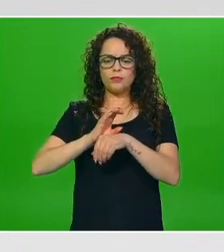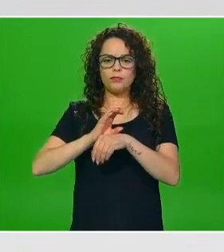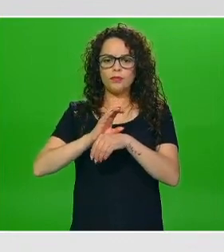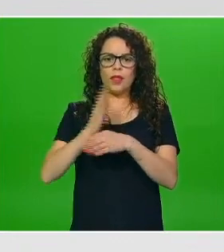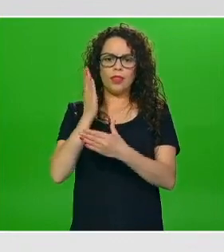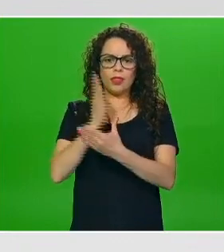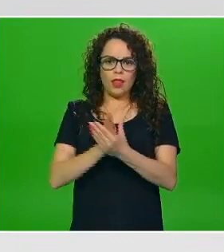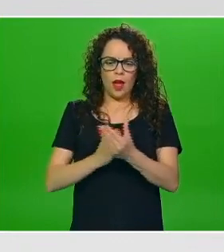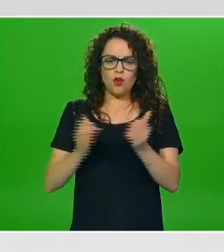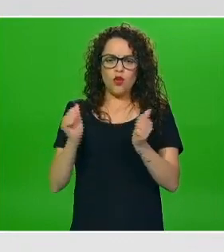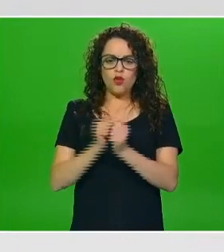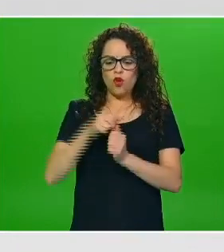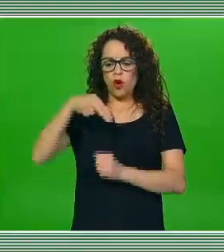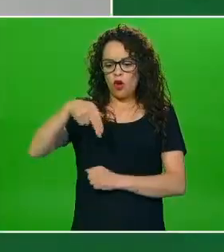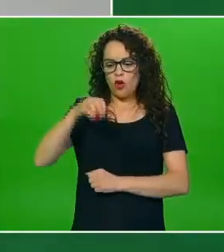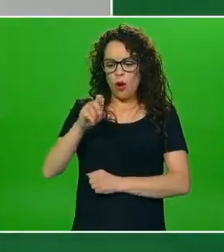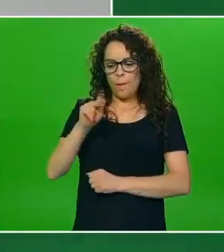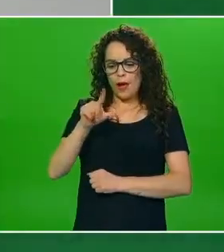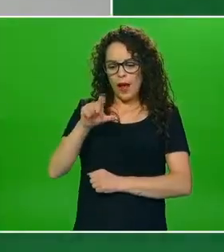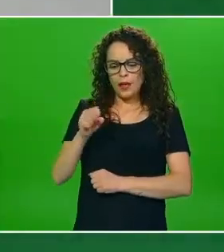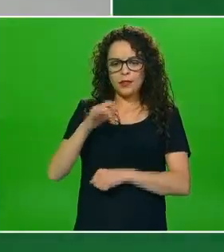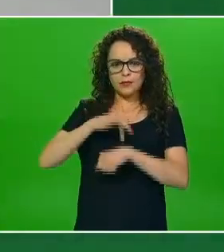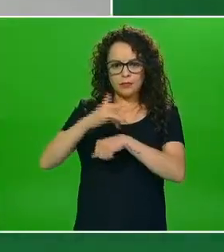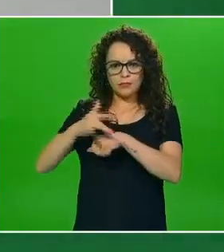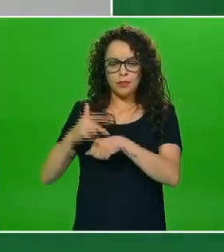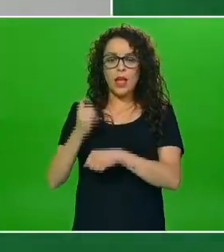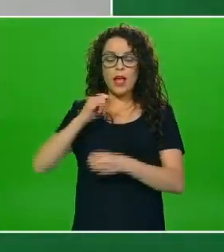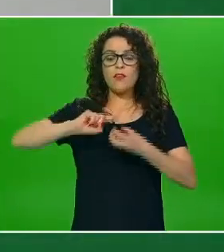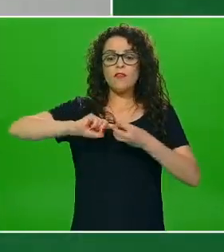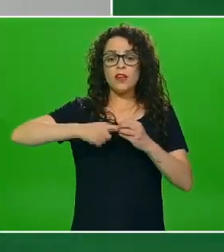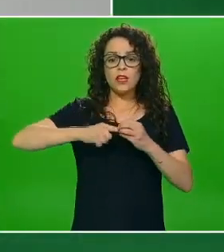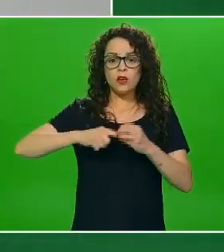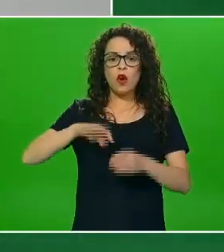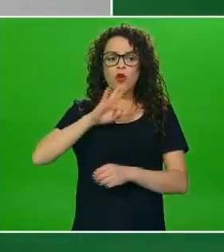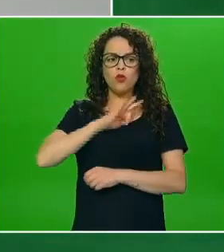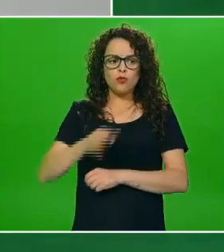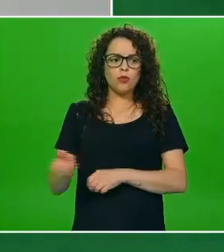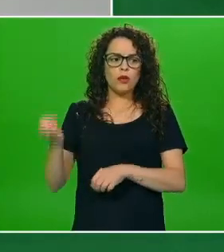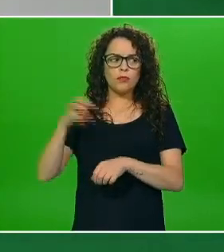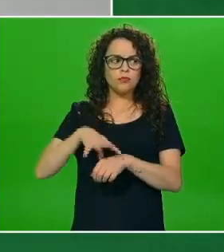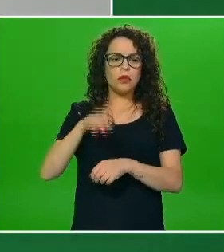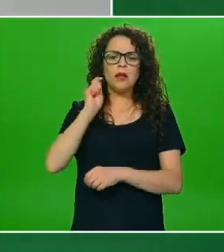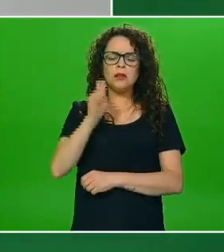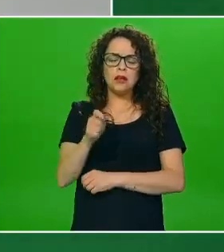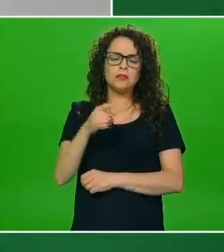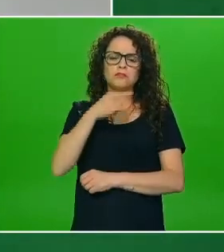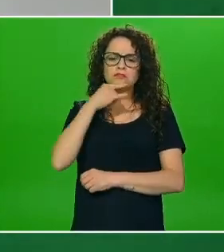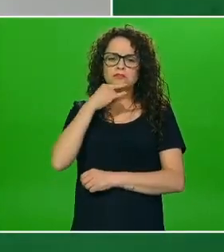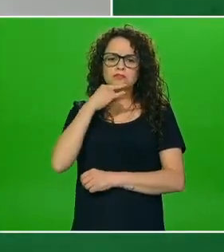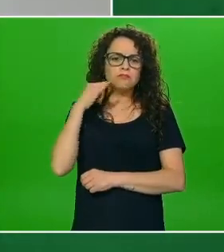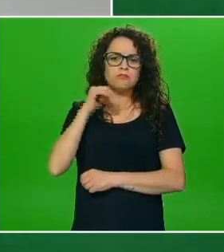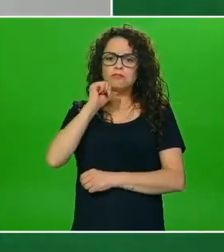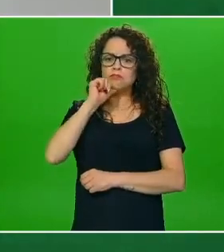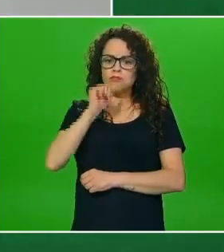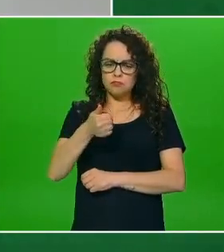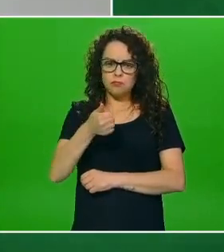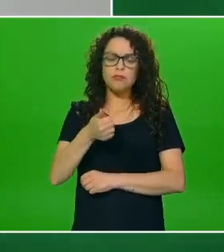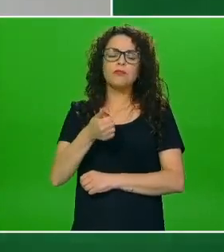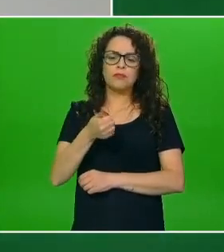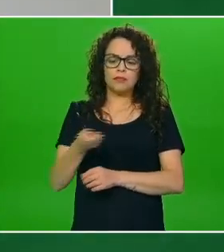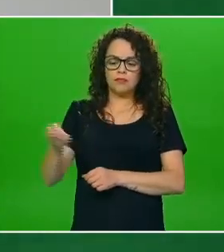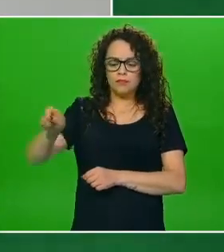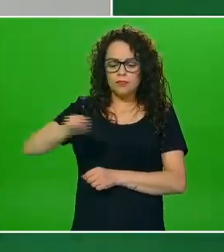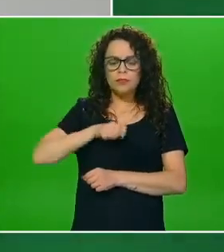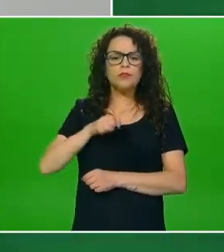y frijoles y bueno se puede agregar una salsa de tomate o jitomate sin chile para los pequeños